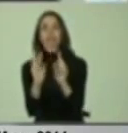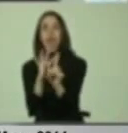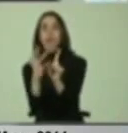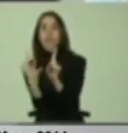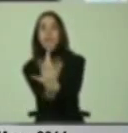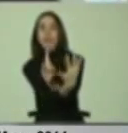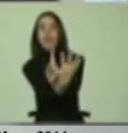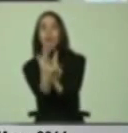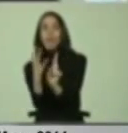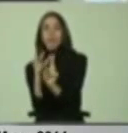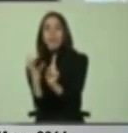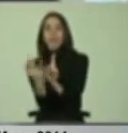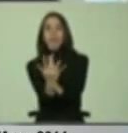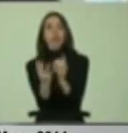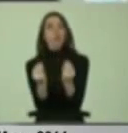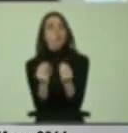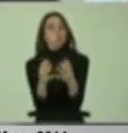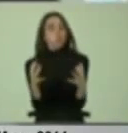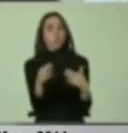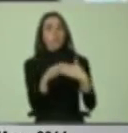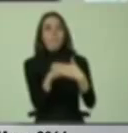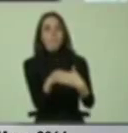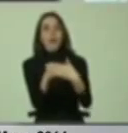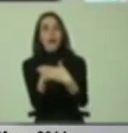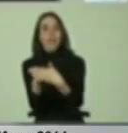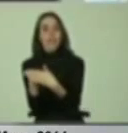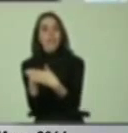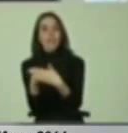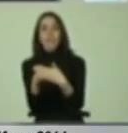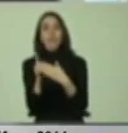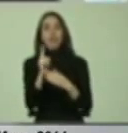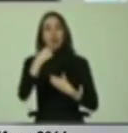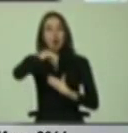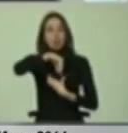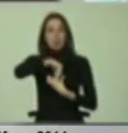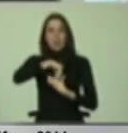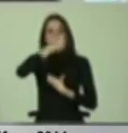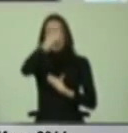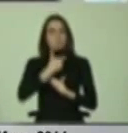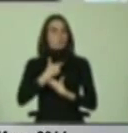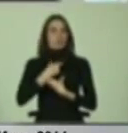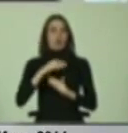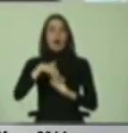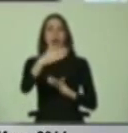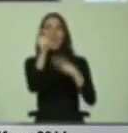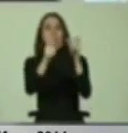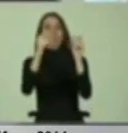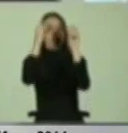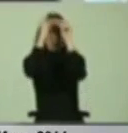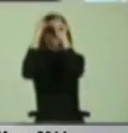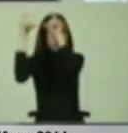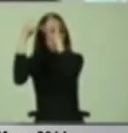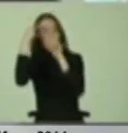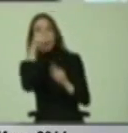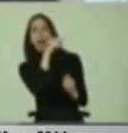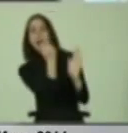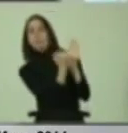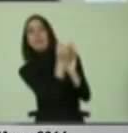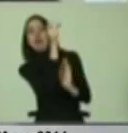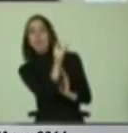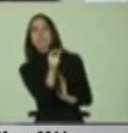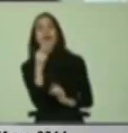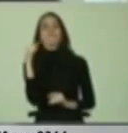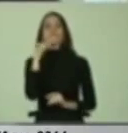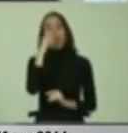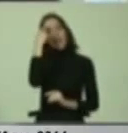en los que se desenvuelven. Muchas barreras están fuera de la persona, están en los estereotipos, en las falsas creencias, en los